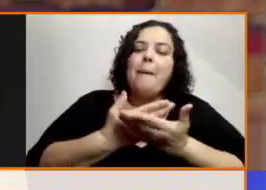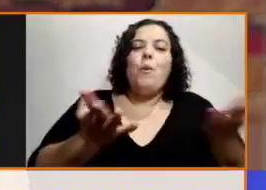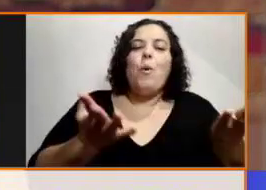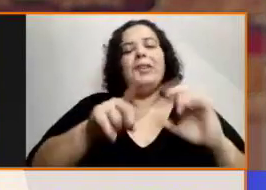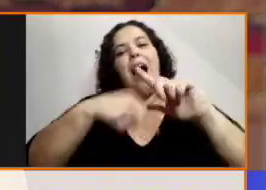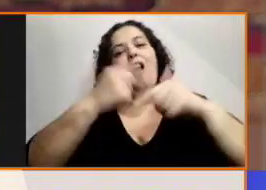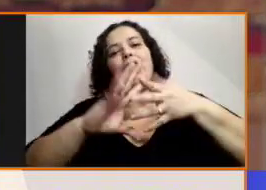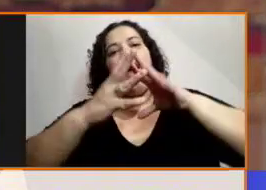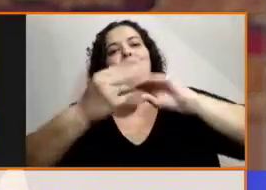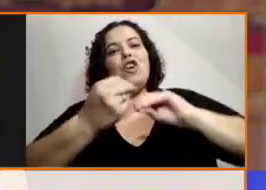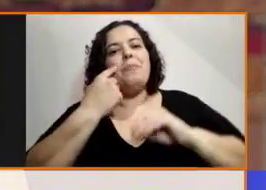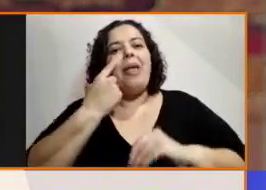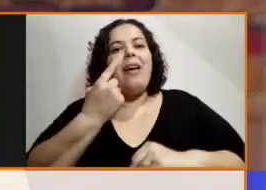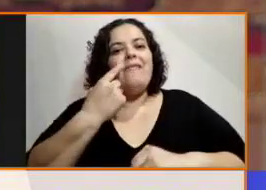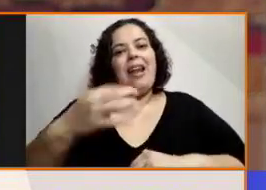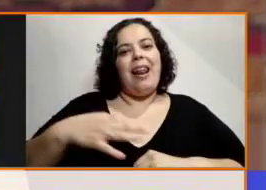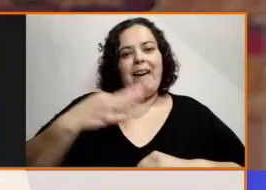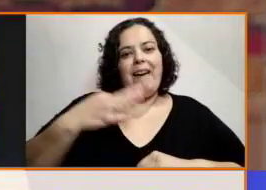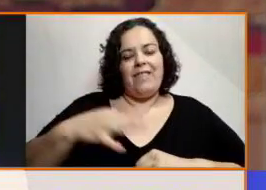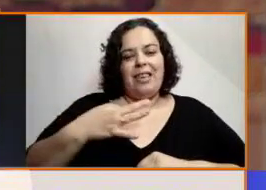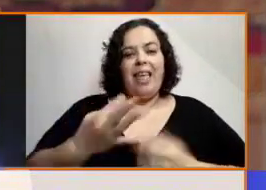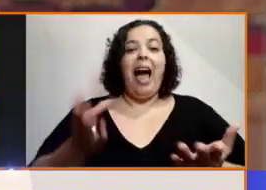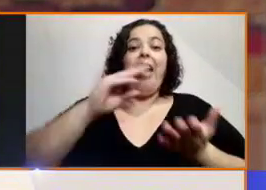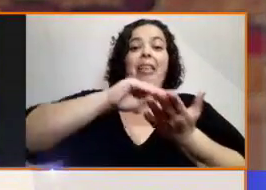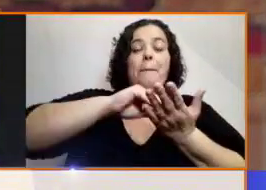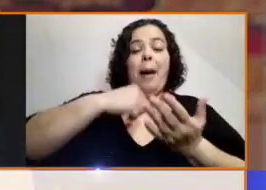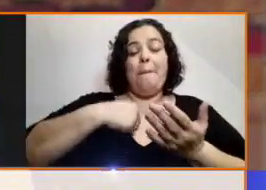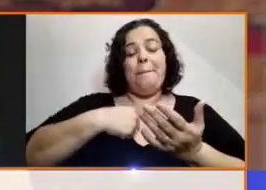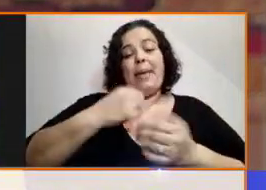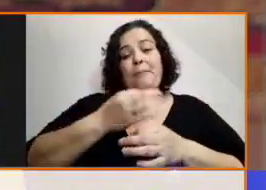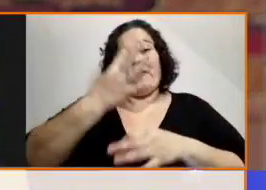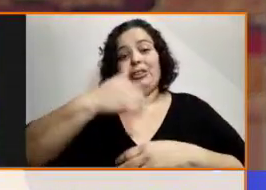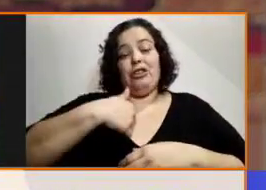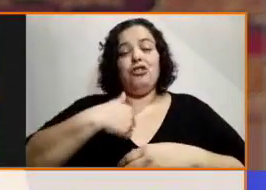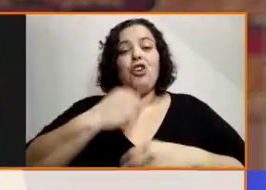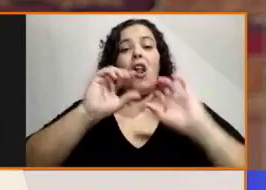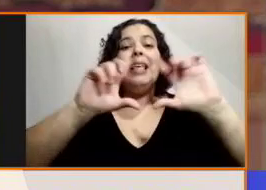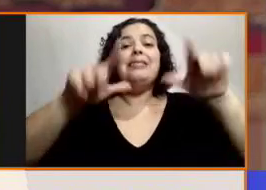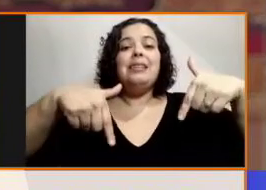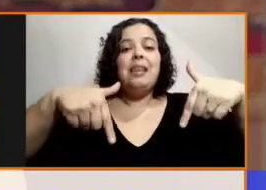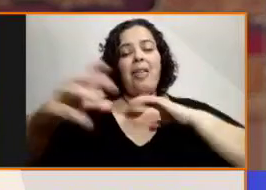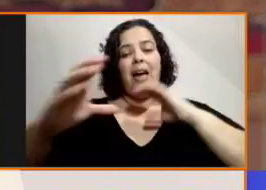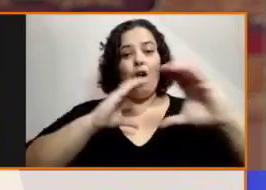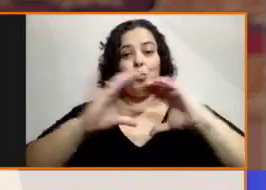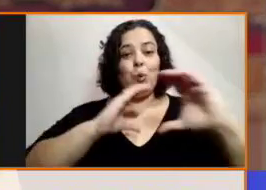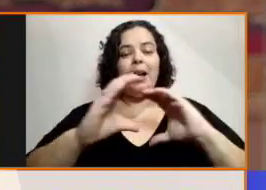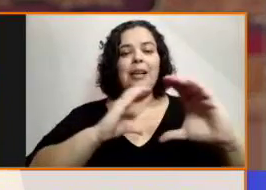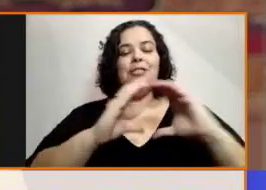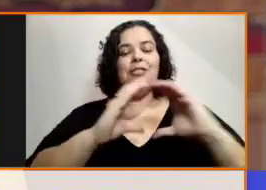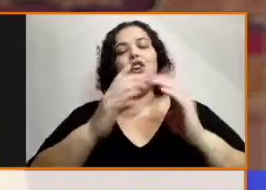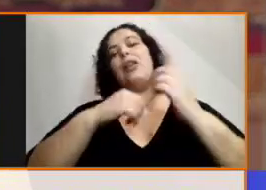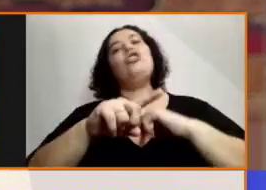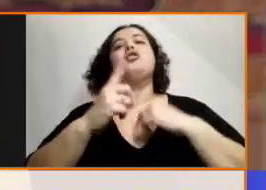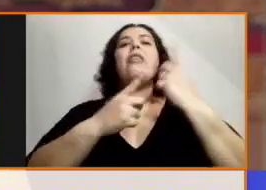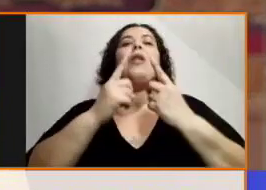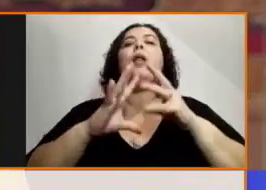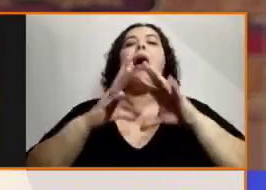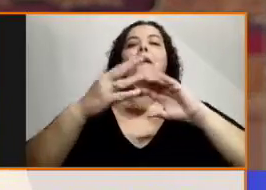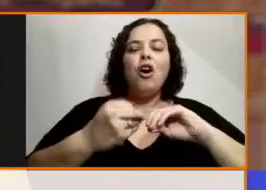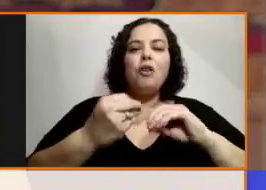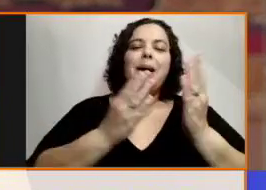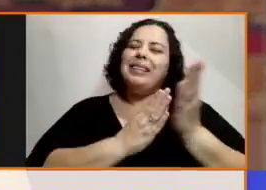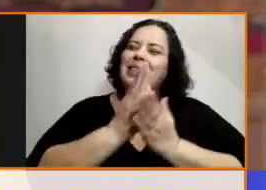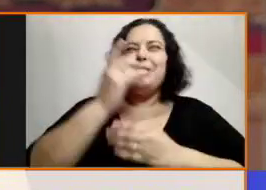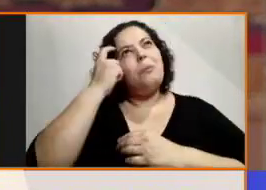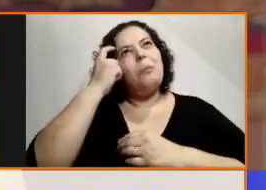Además, mi profesión, yo soy licenciada en comunicación, de alguna manera tenía en la cabeza esto de armar una publicación